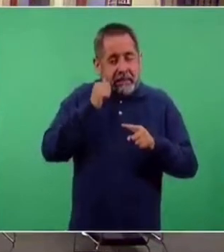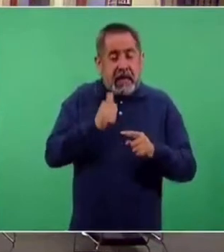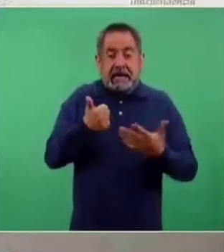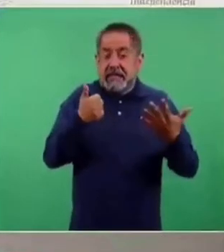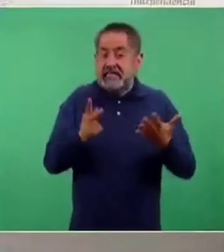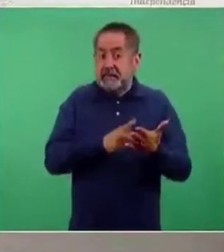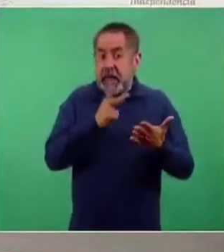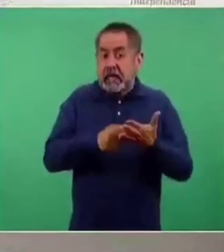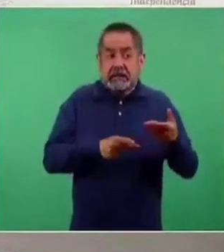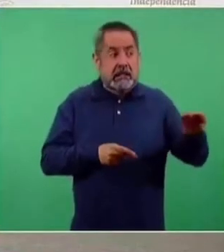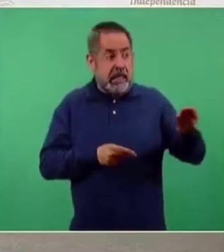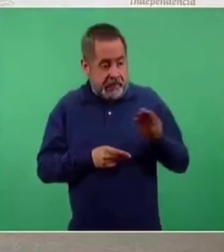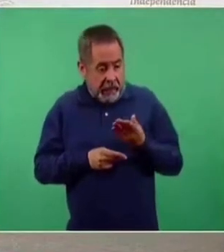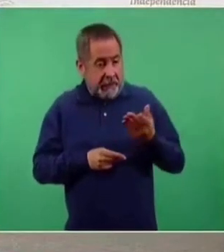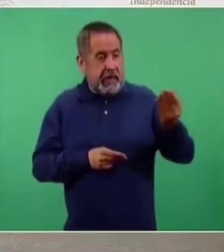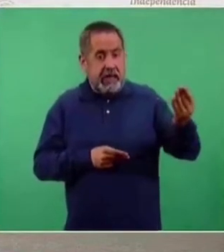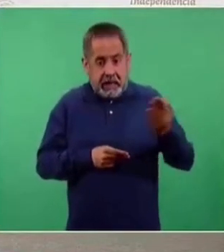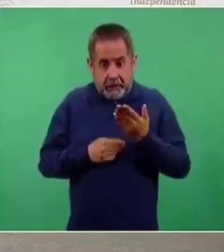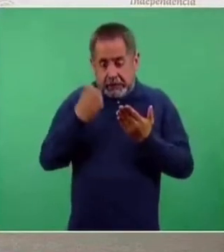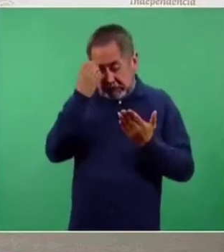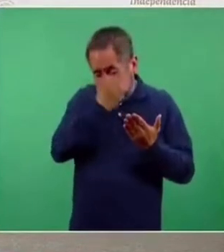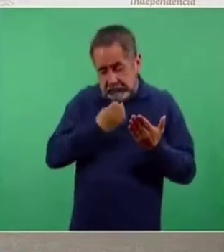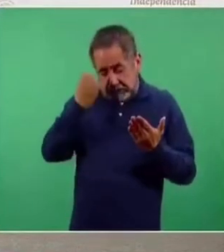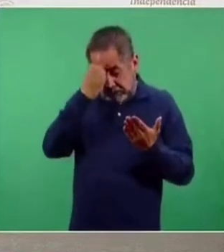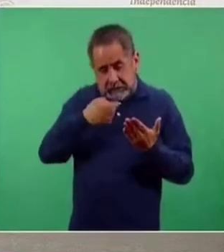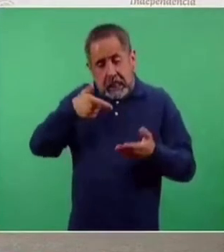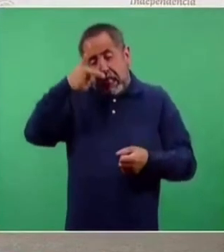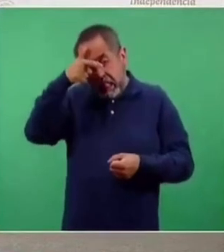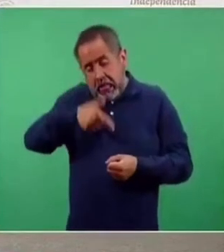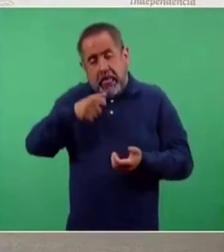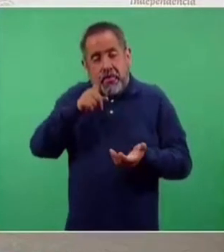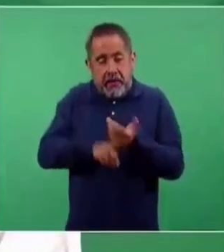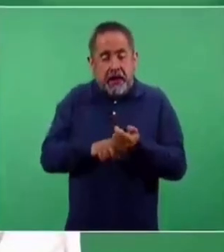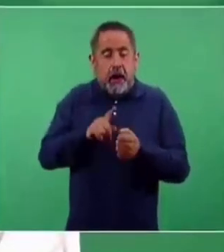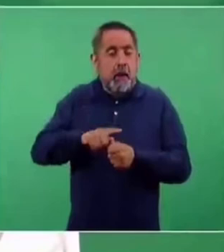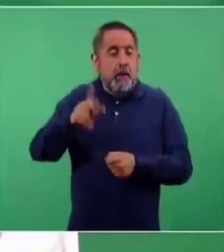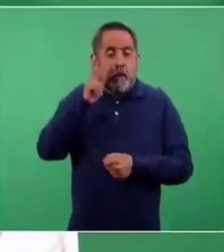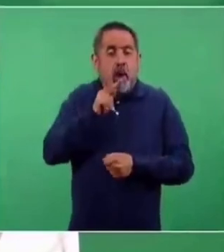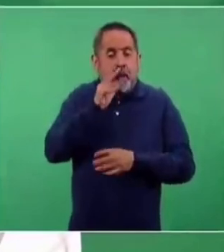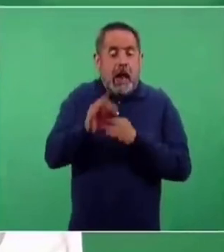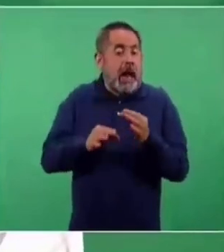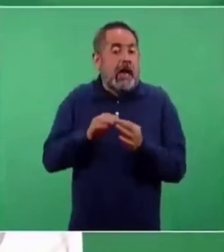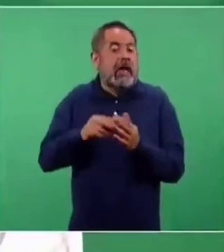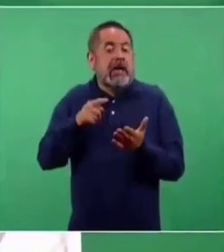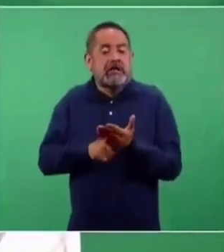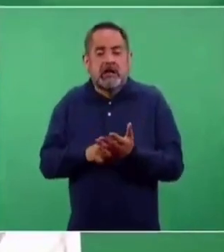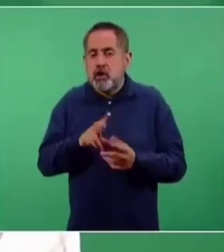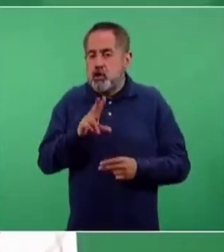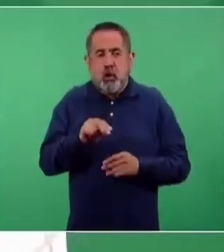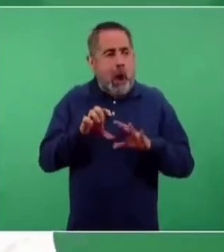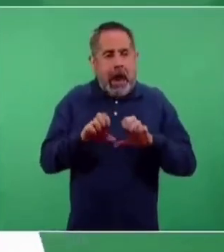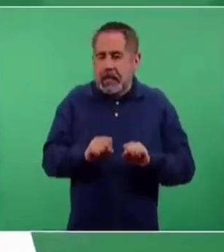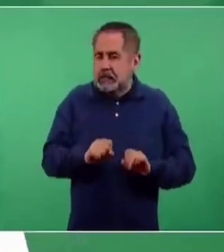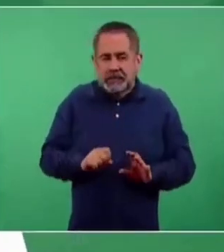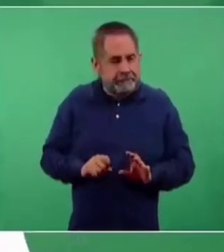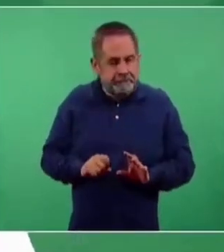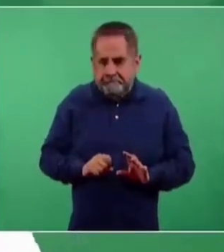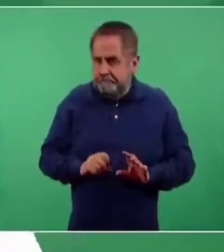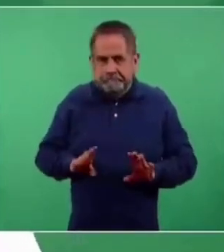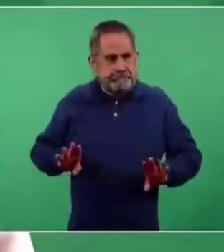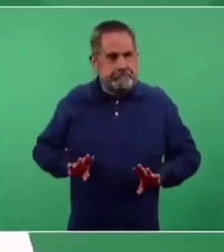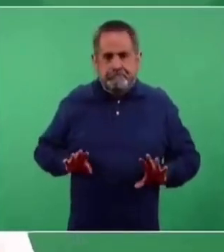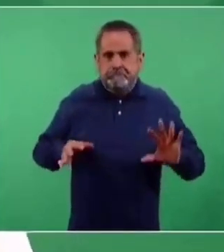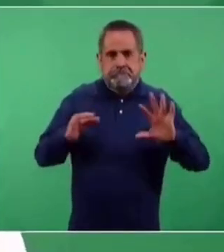seis ciclos de revisión, se encontró que la evidencia presentada no correspondía con